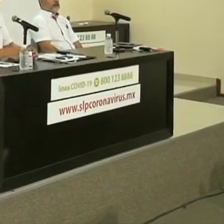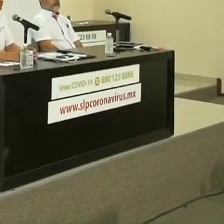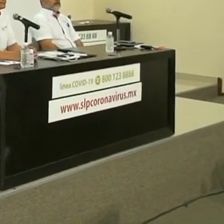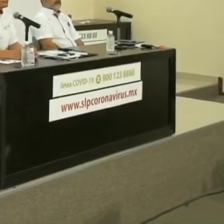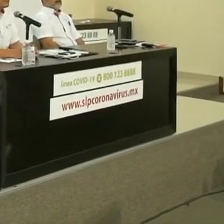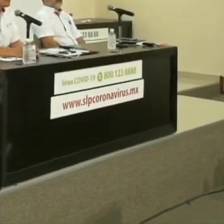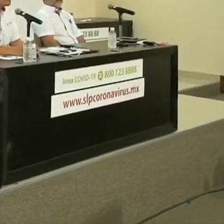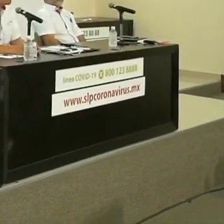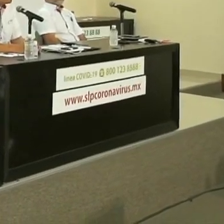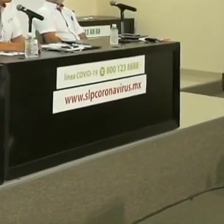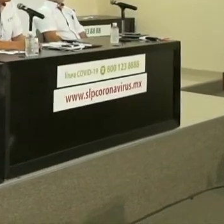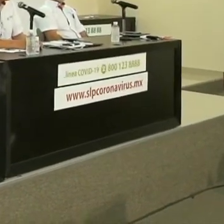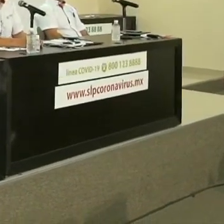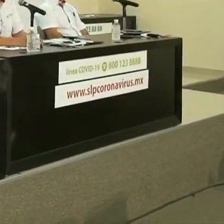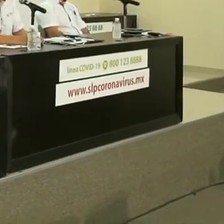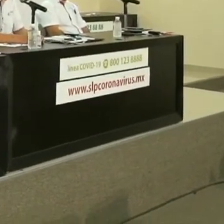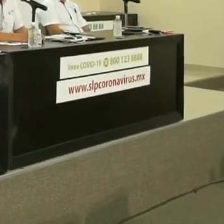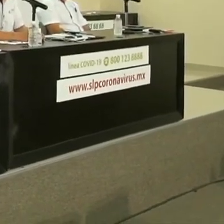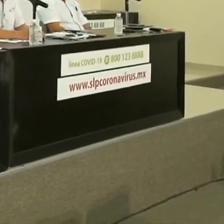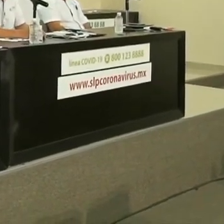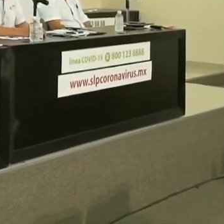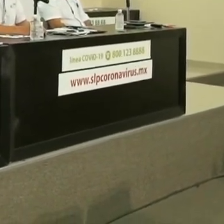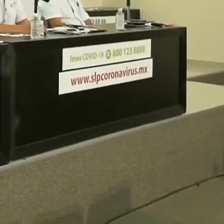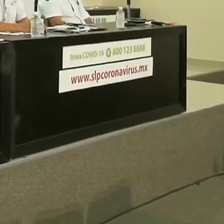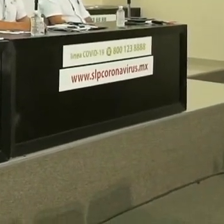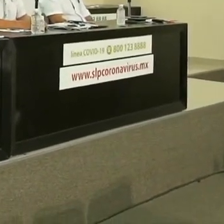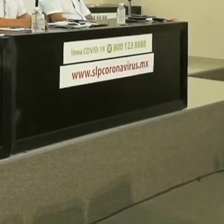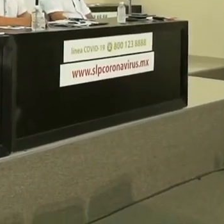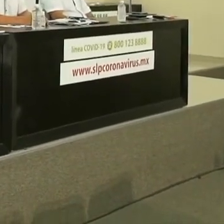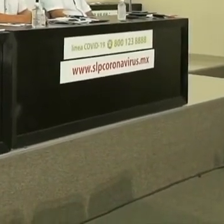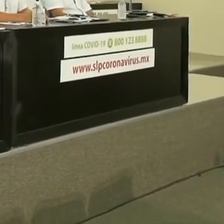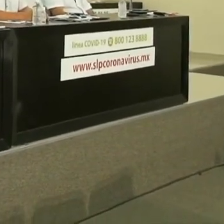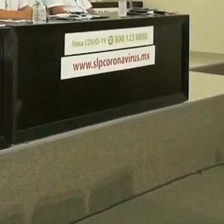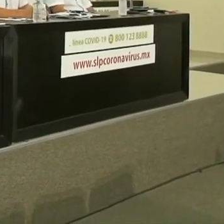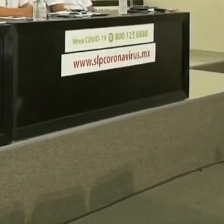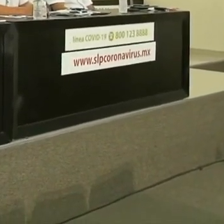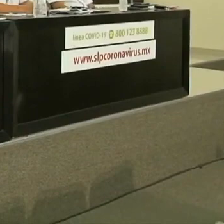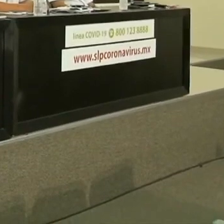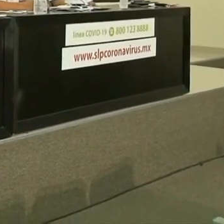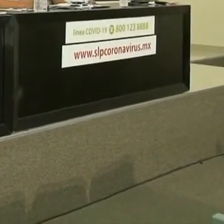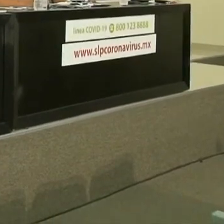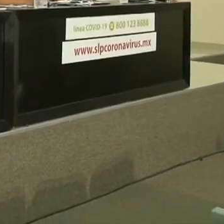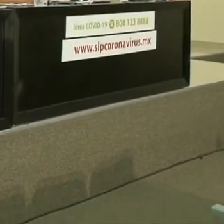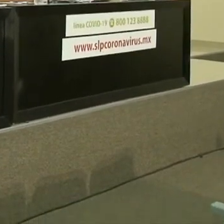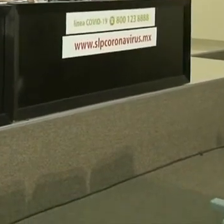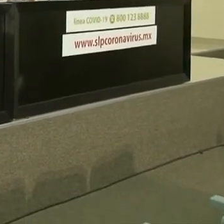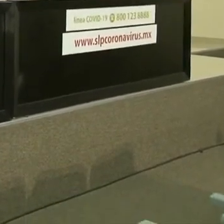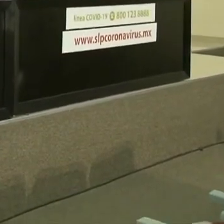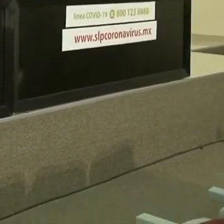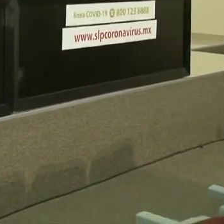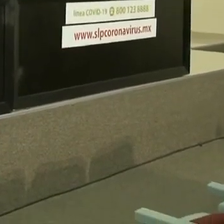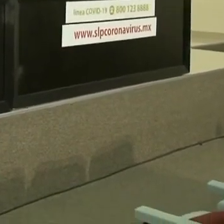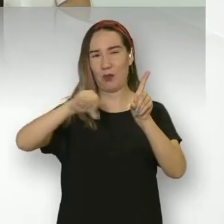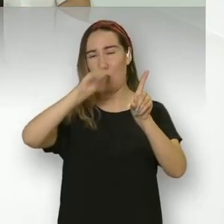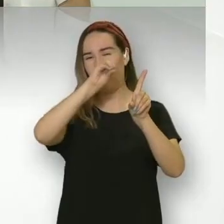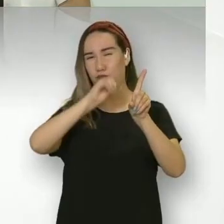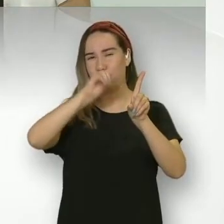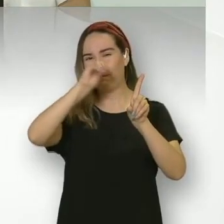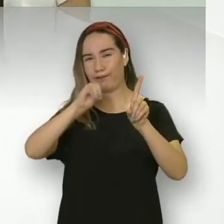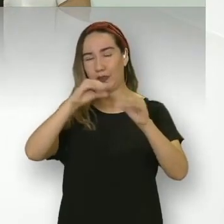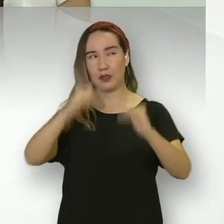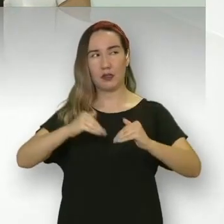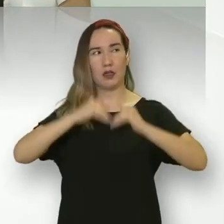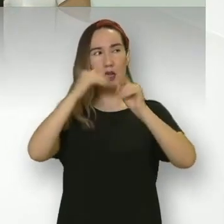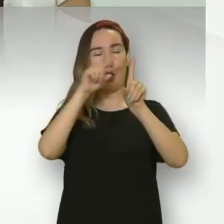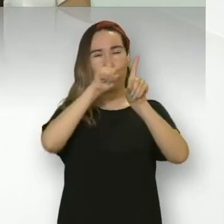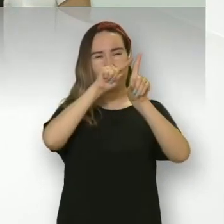El titular de Servicios de Salud del Gobierno del Estado, Miguel Ángel Lutz Steiner, dio a conocer que San Luis Potosí ya superó